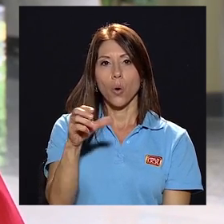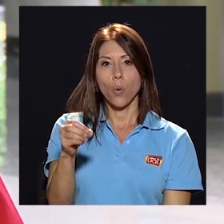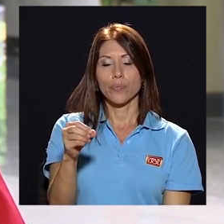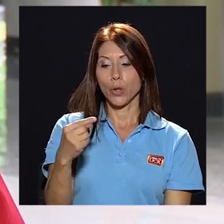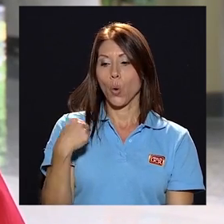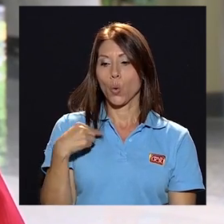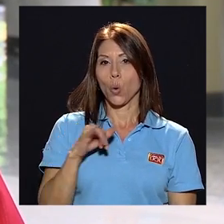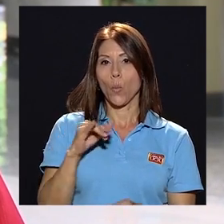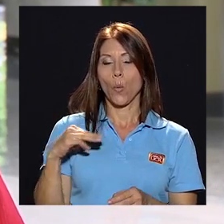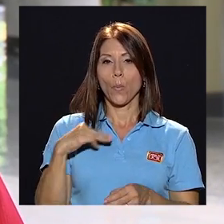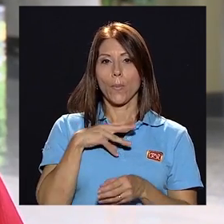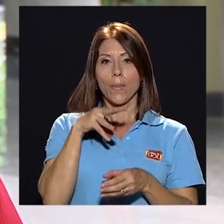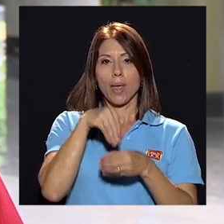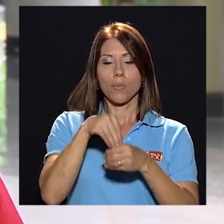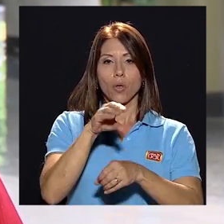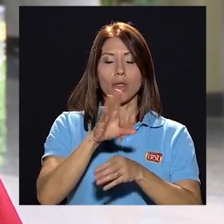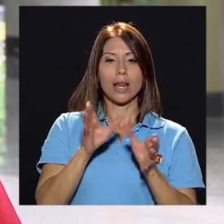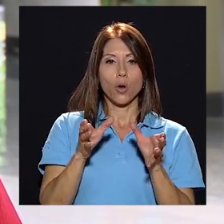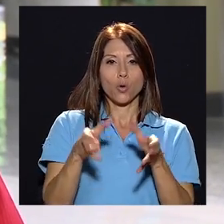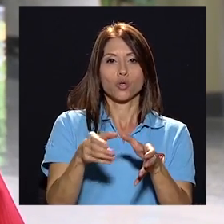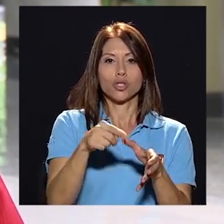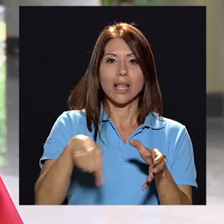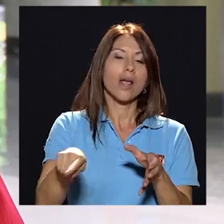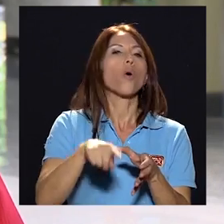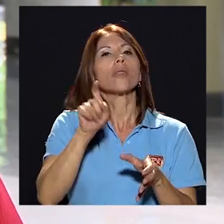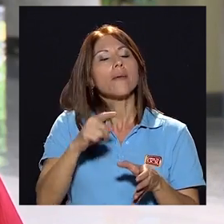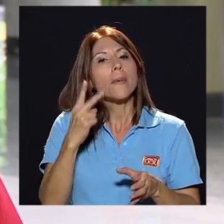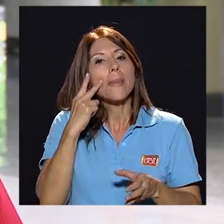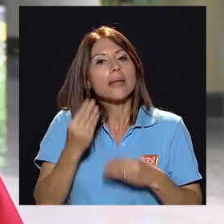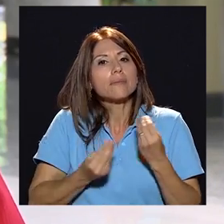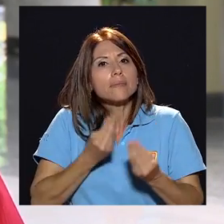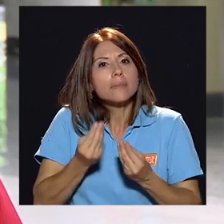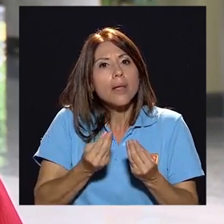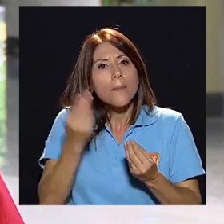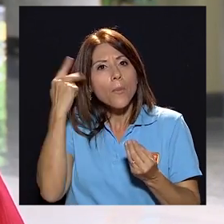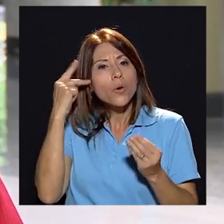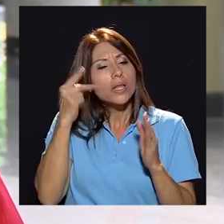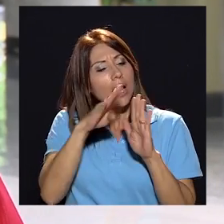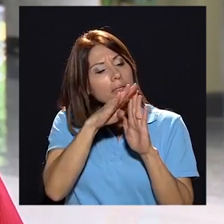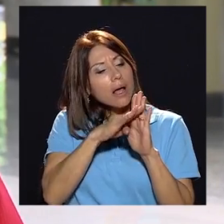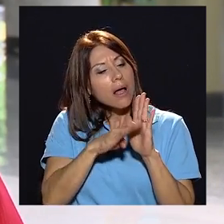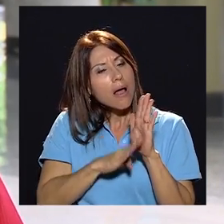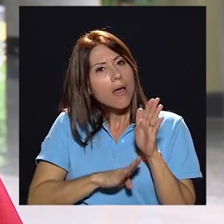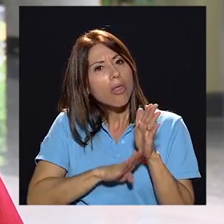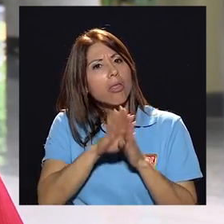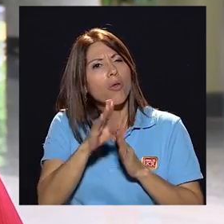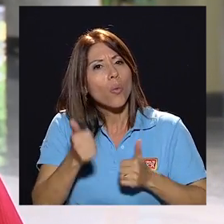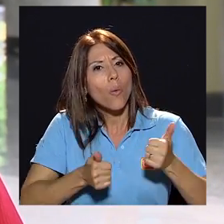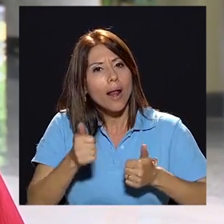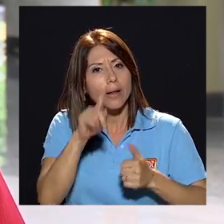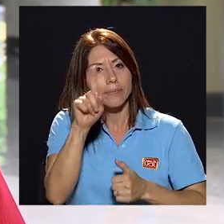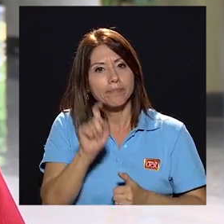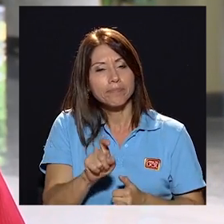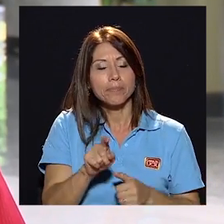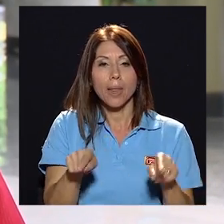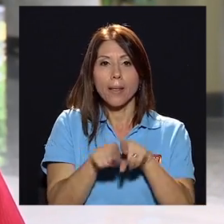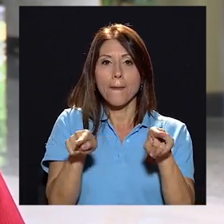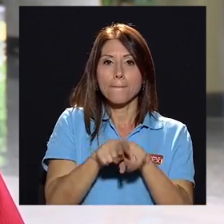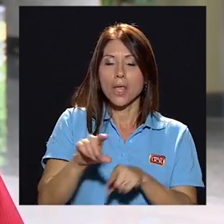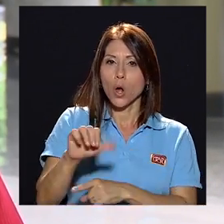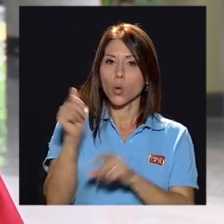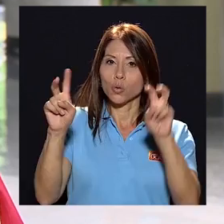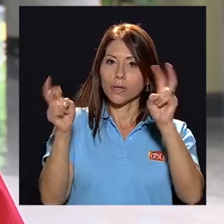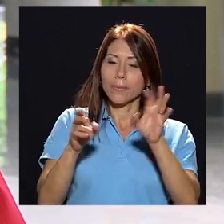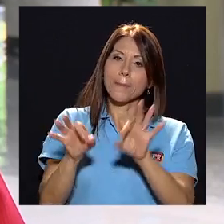de uno como miembro del consejo debería ser ver cuál ha sido el nivel de avance de esas políticas hasta este momento otro